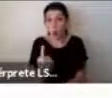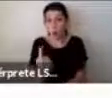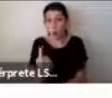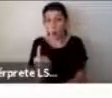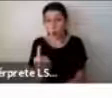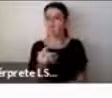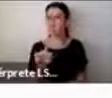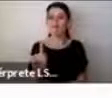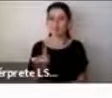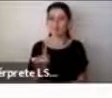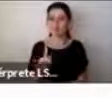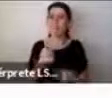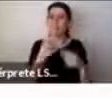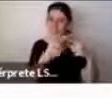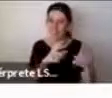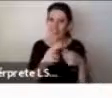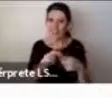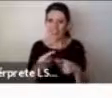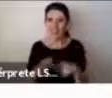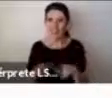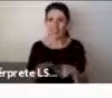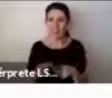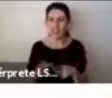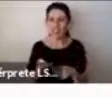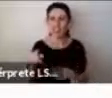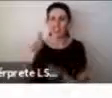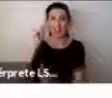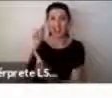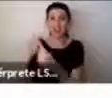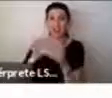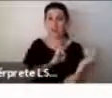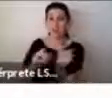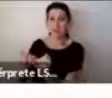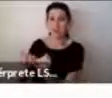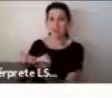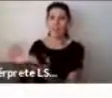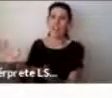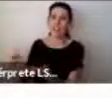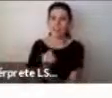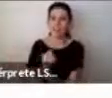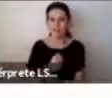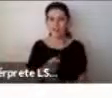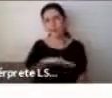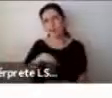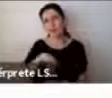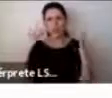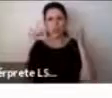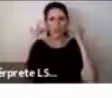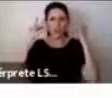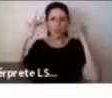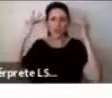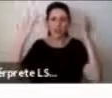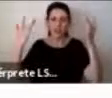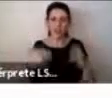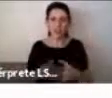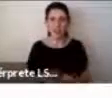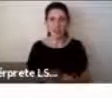lograr este objetivo. Y estamos muy contentos con el resultado, así que